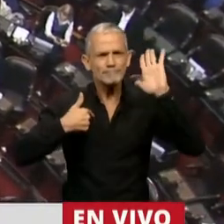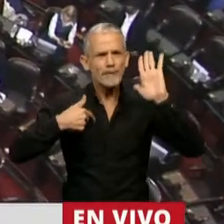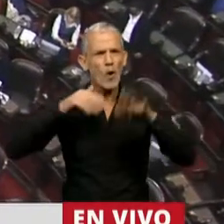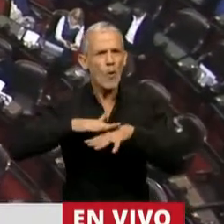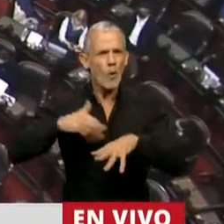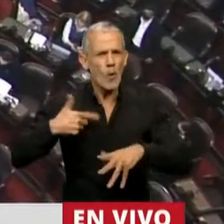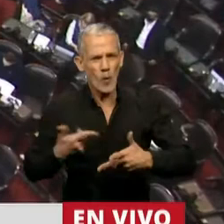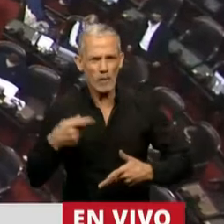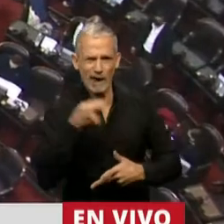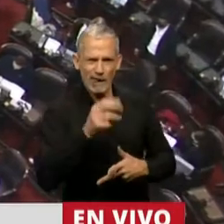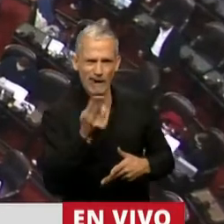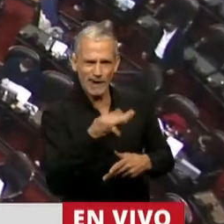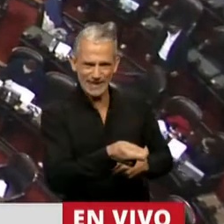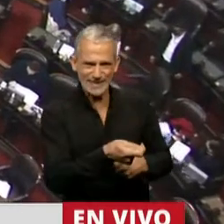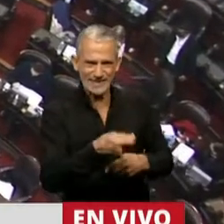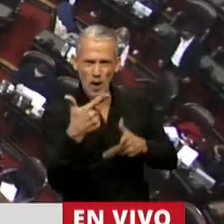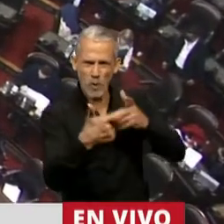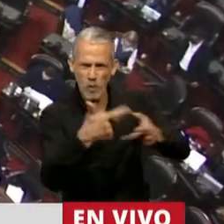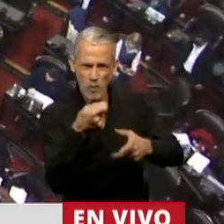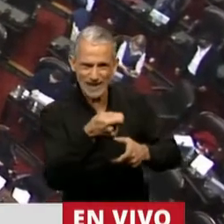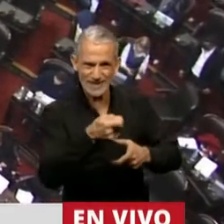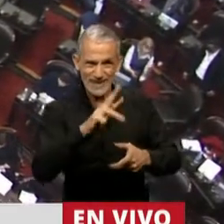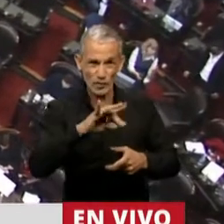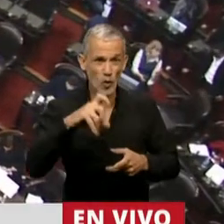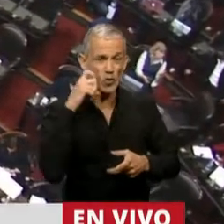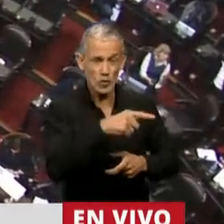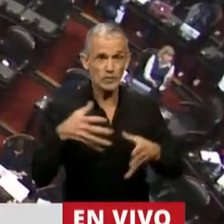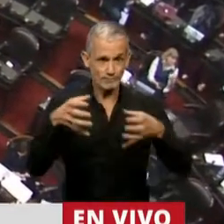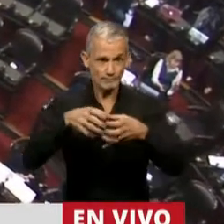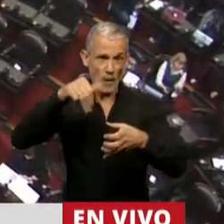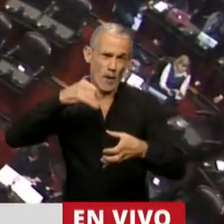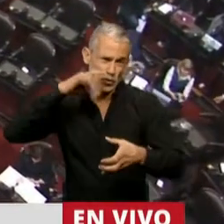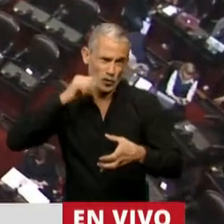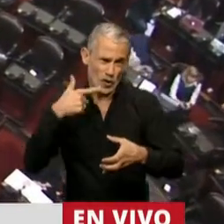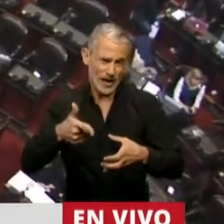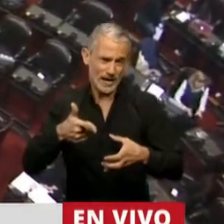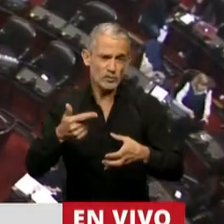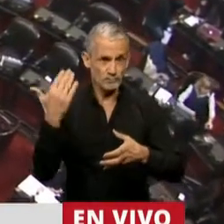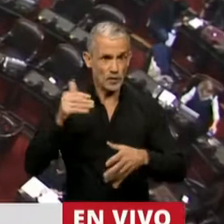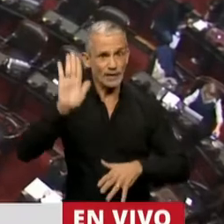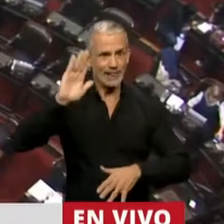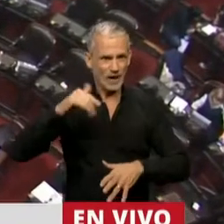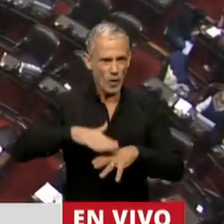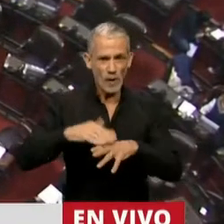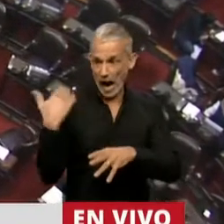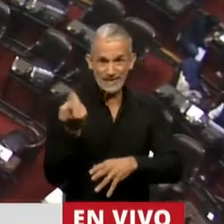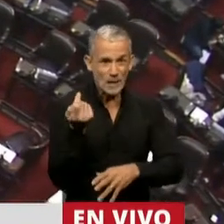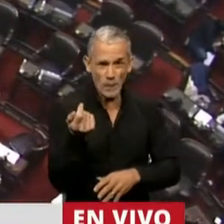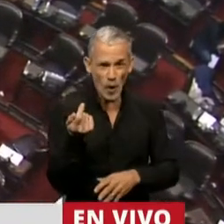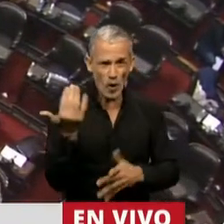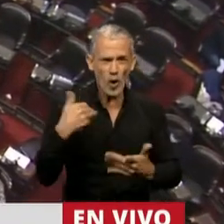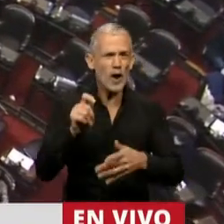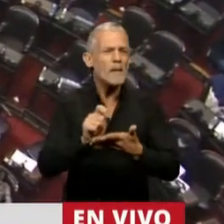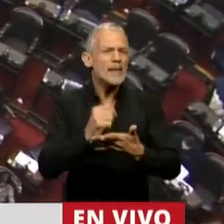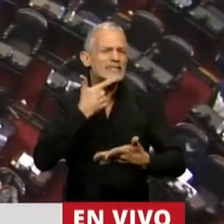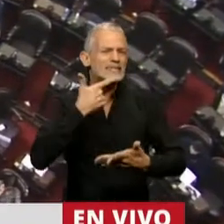que se autoatribuyó ese vil asesinato, Montoneros, hace pocos días, en el mes